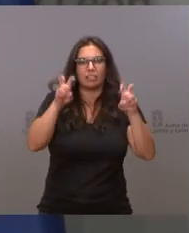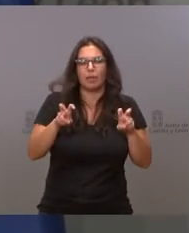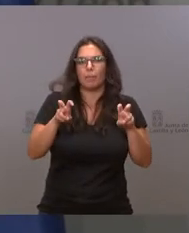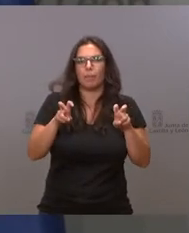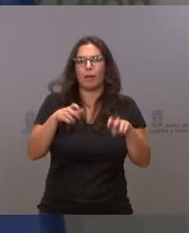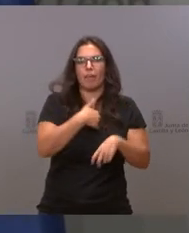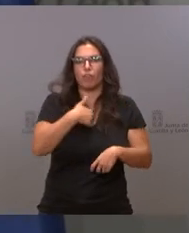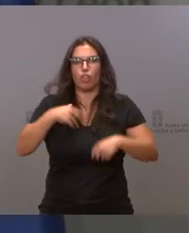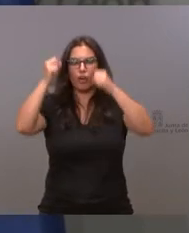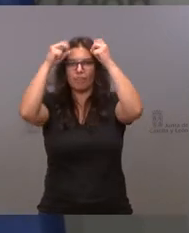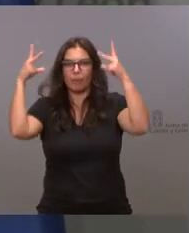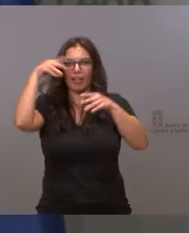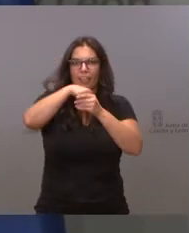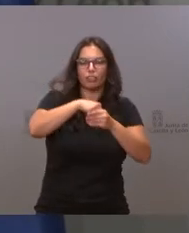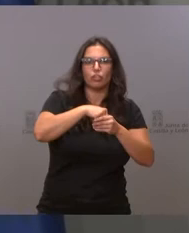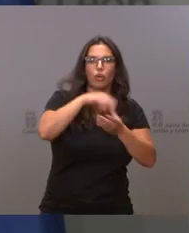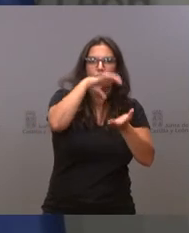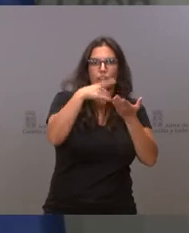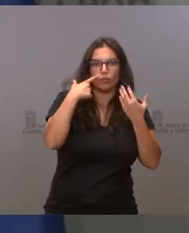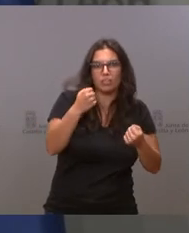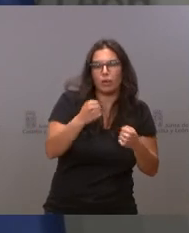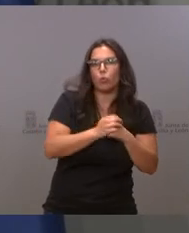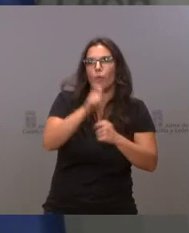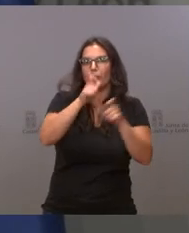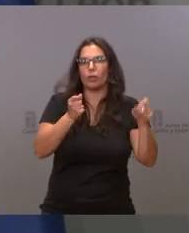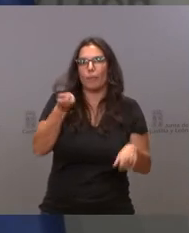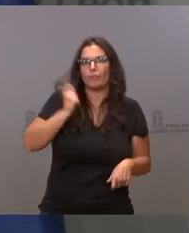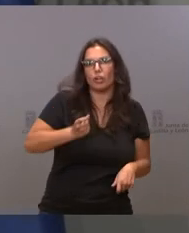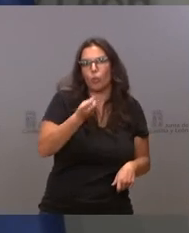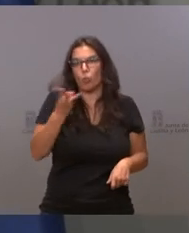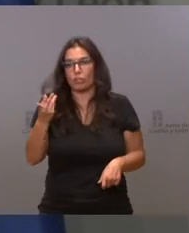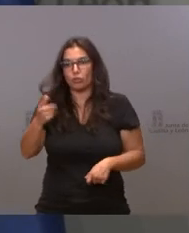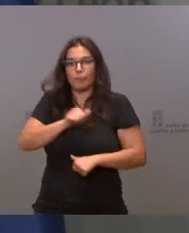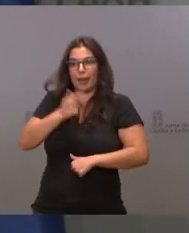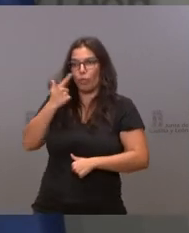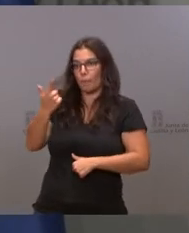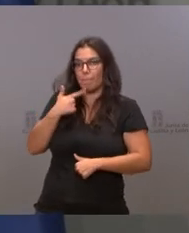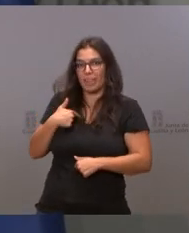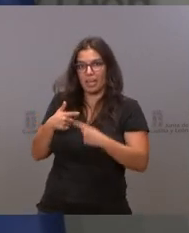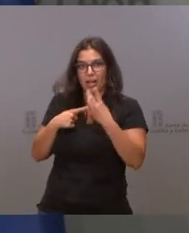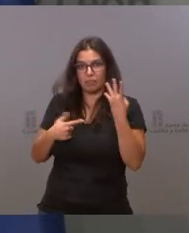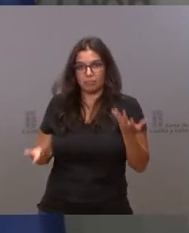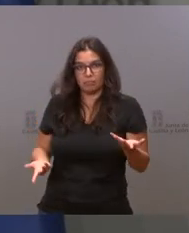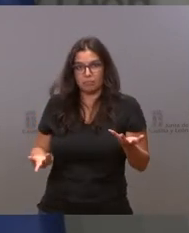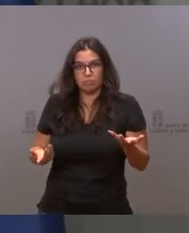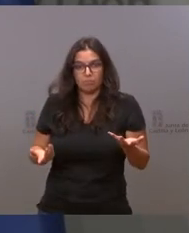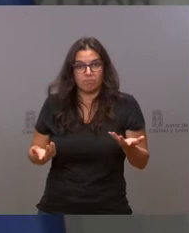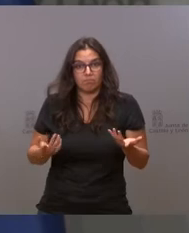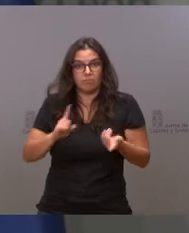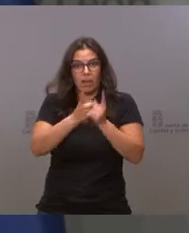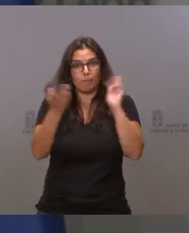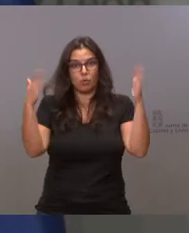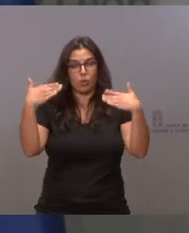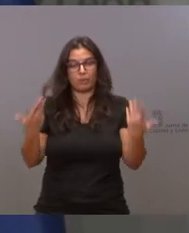enfermería en la atención primaria, sobre el número de personas que se necesitan. Y eso es lo que estamos esperando. No ha cambiado mucho más que eso